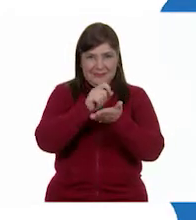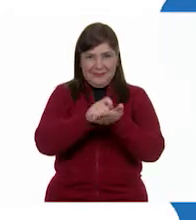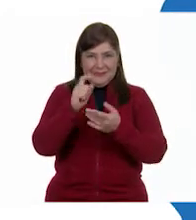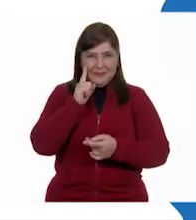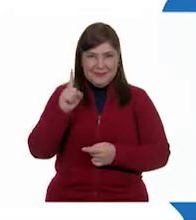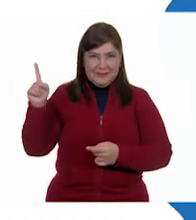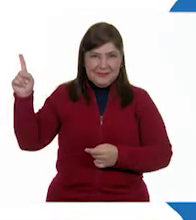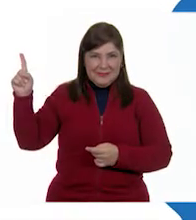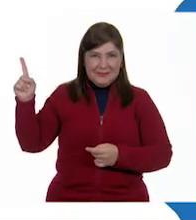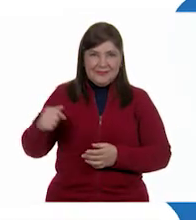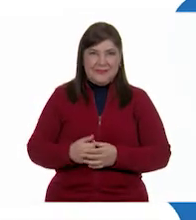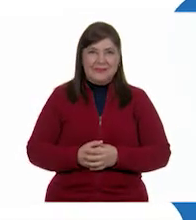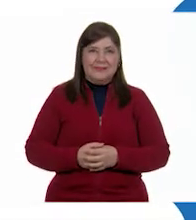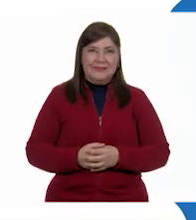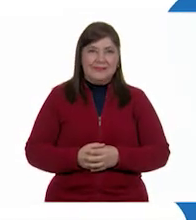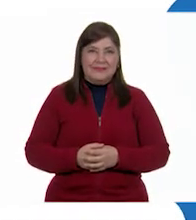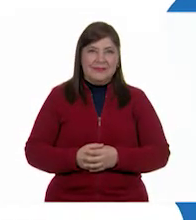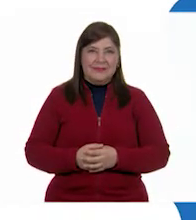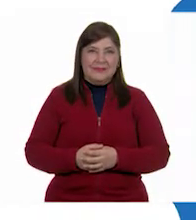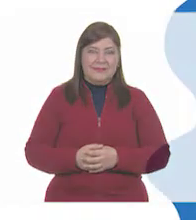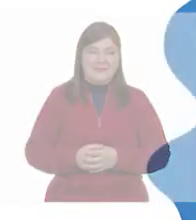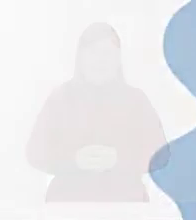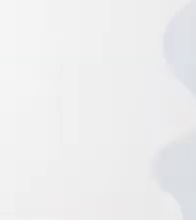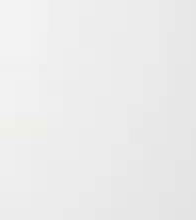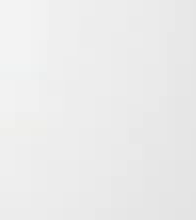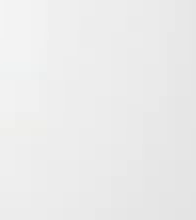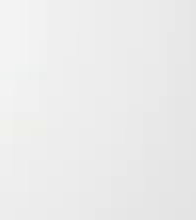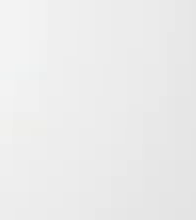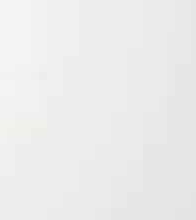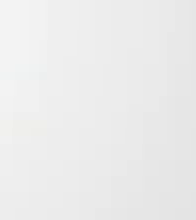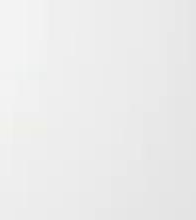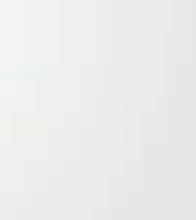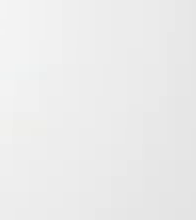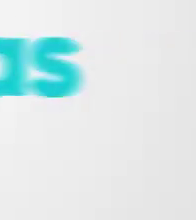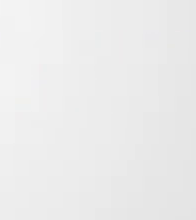aprendeencasa.cep.gov.mx.